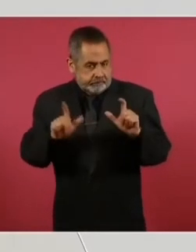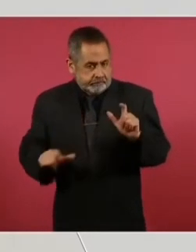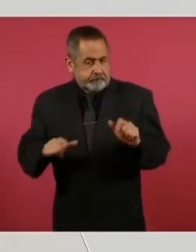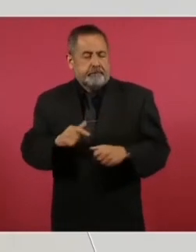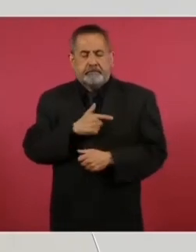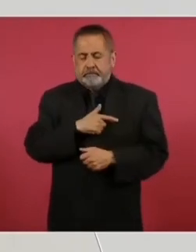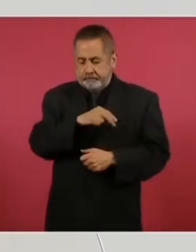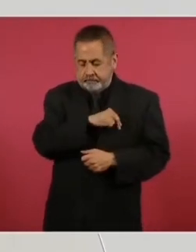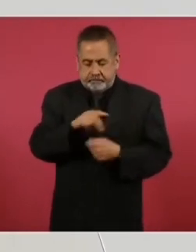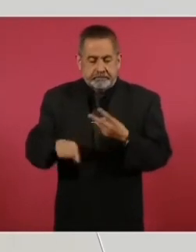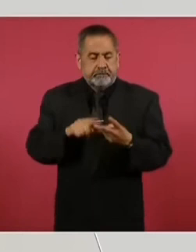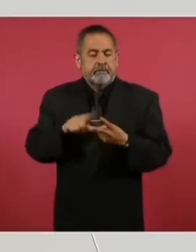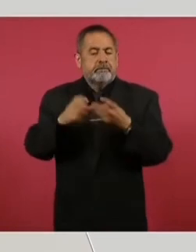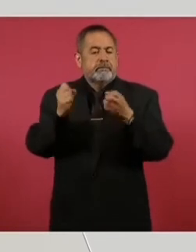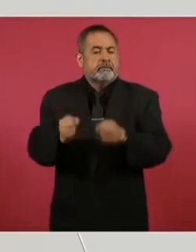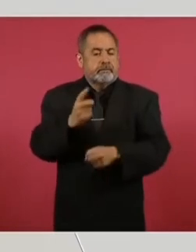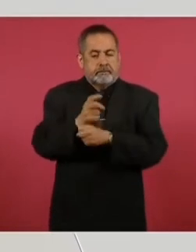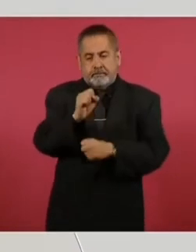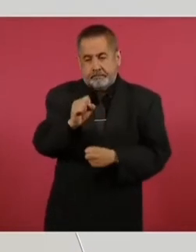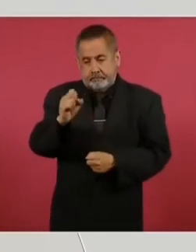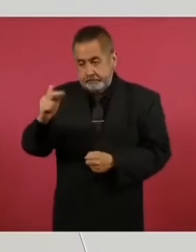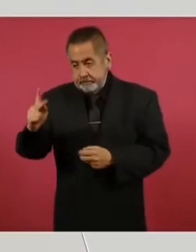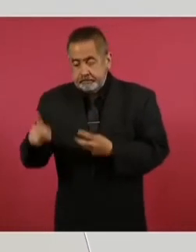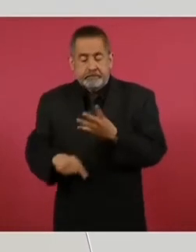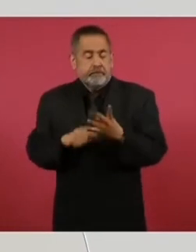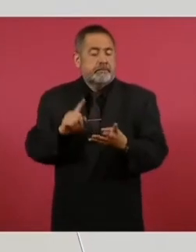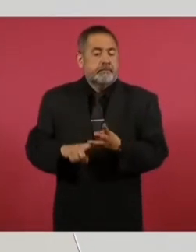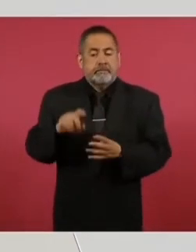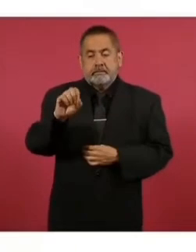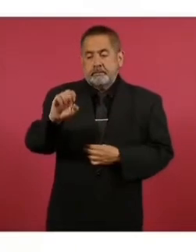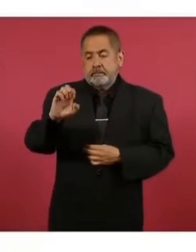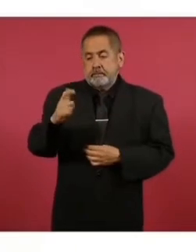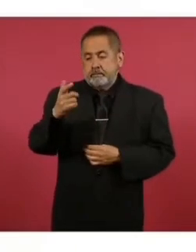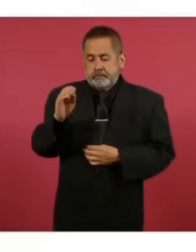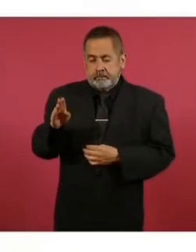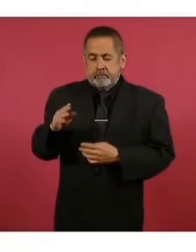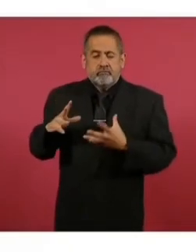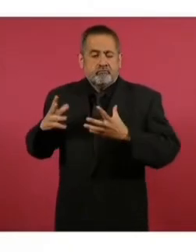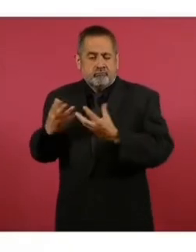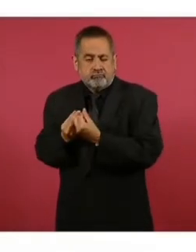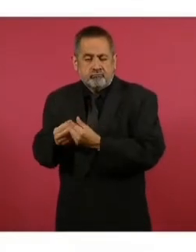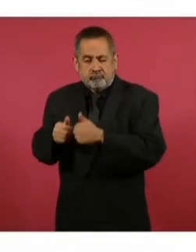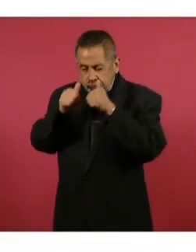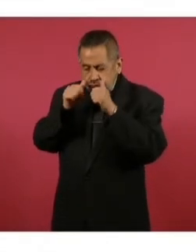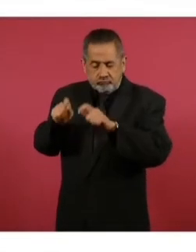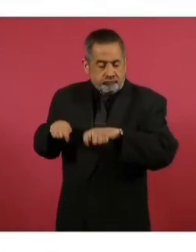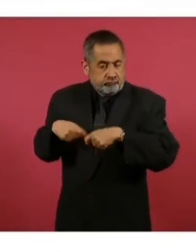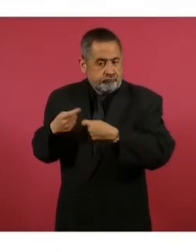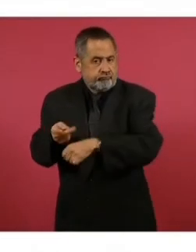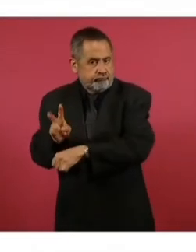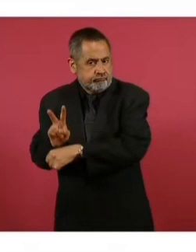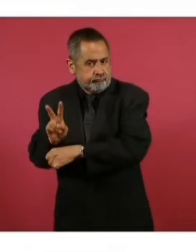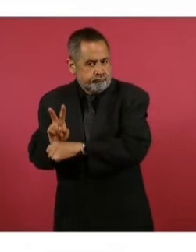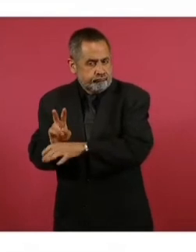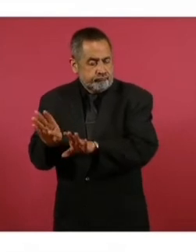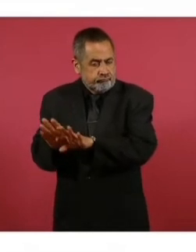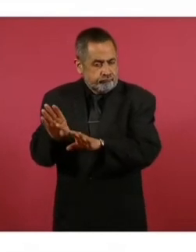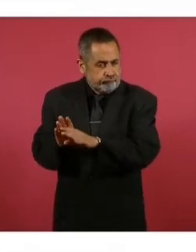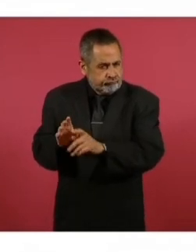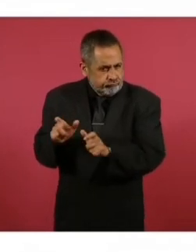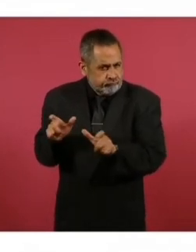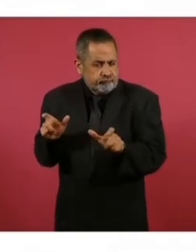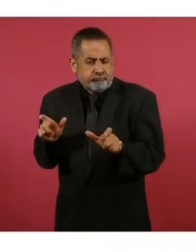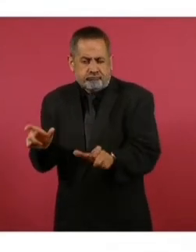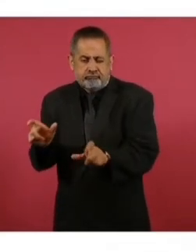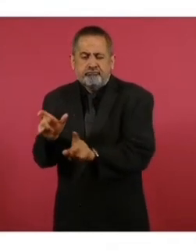la Secretaría de Seguridad, la Secretaría de Gobernación, brindarán y supervisarán el servicio